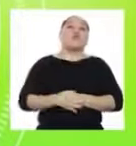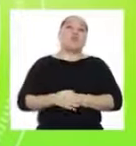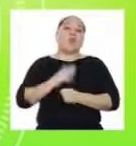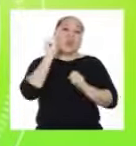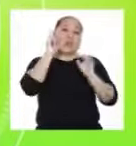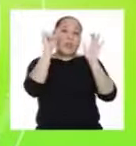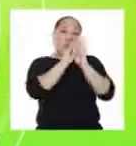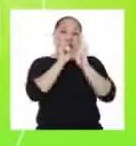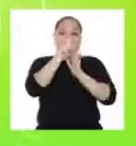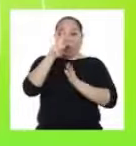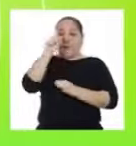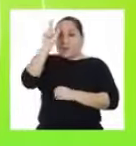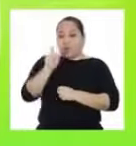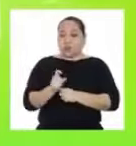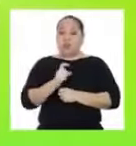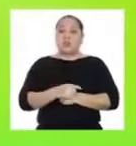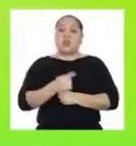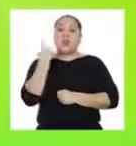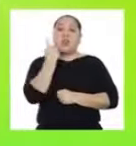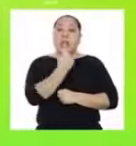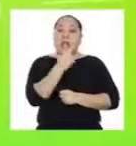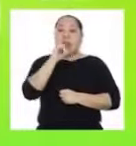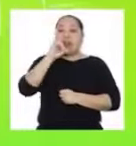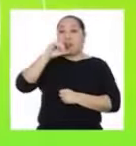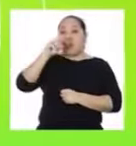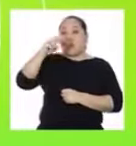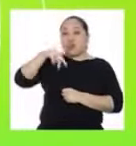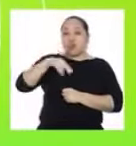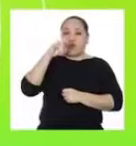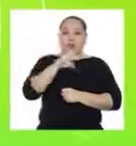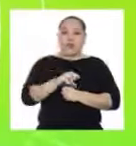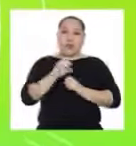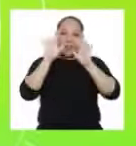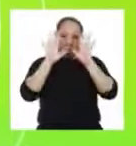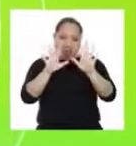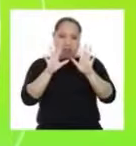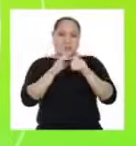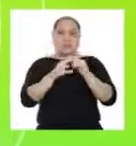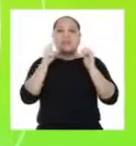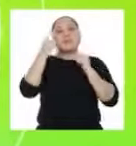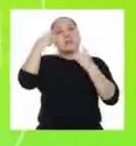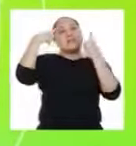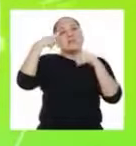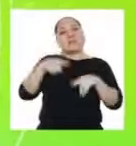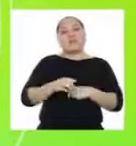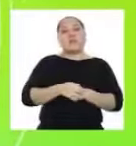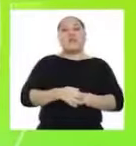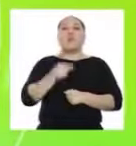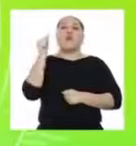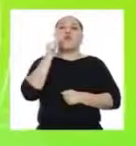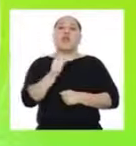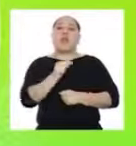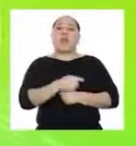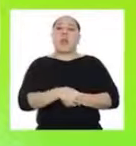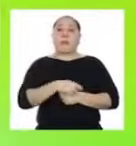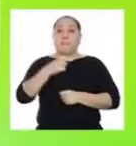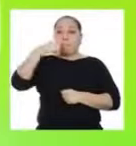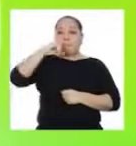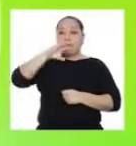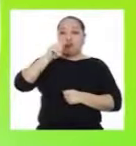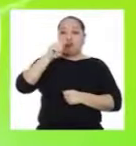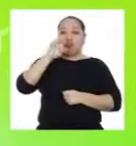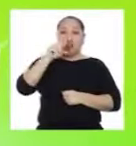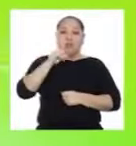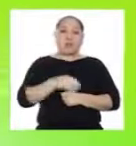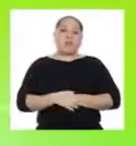a utilizar el ícono de una persona. Cada ícono equivale a 10, por lo que decidimos que nuestro